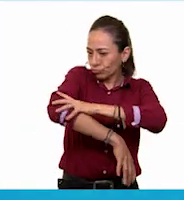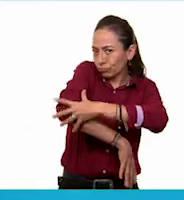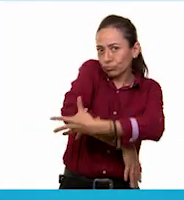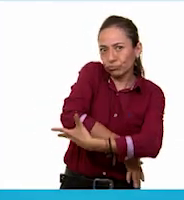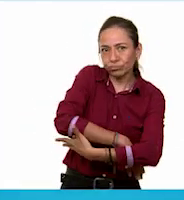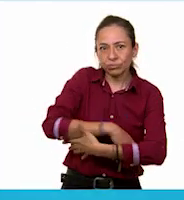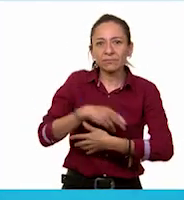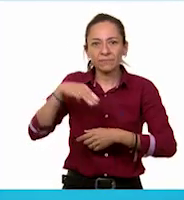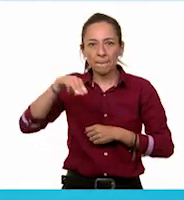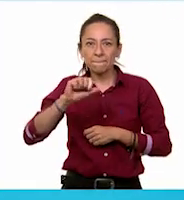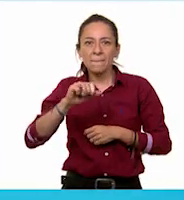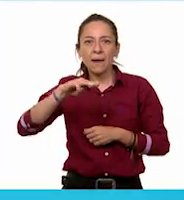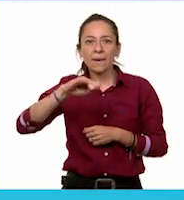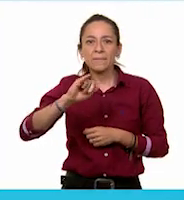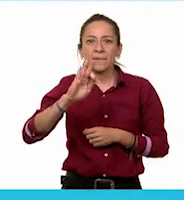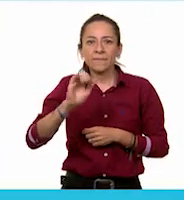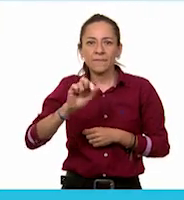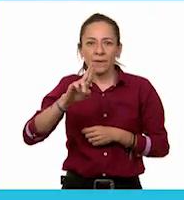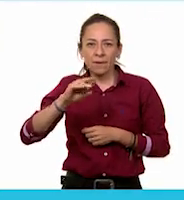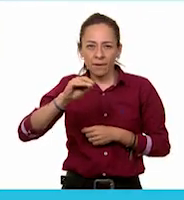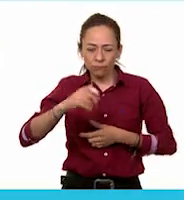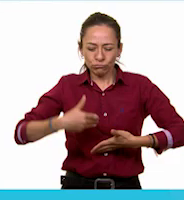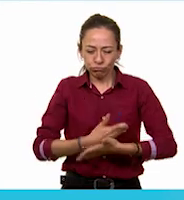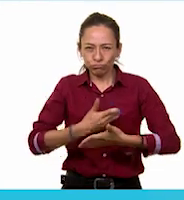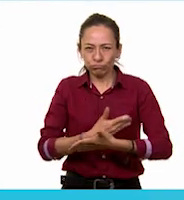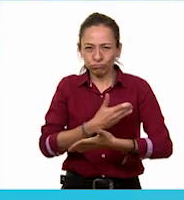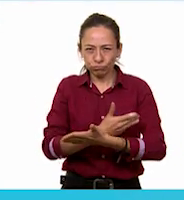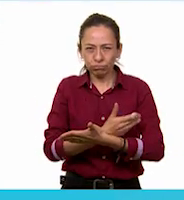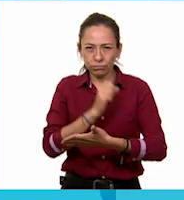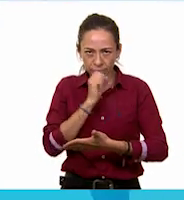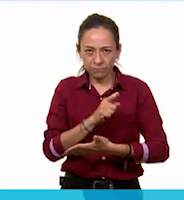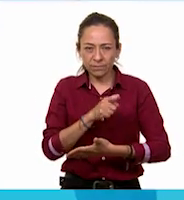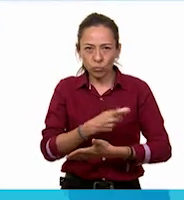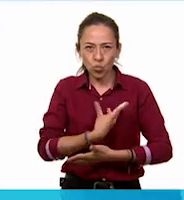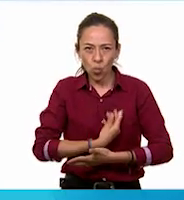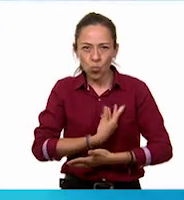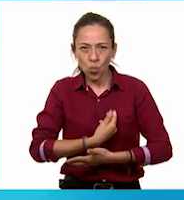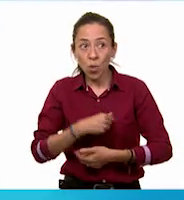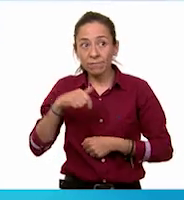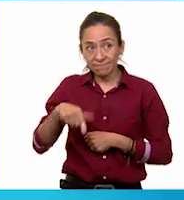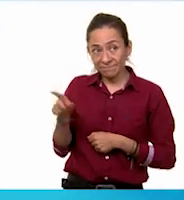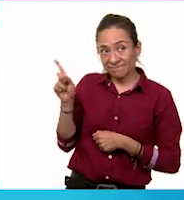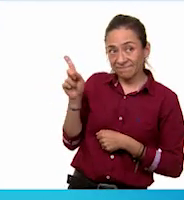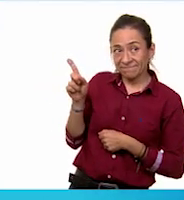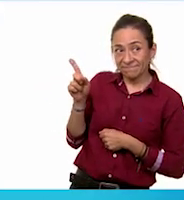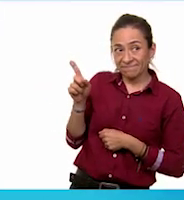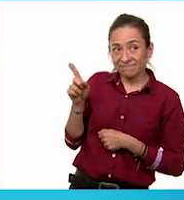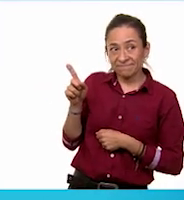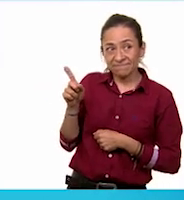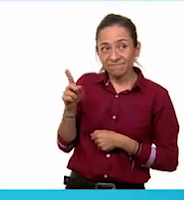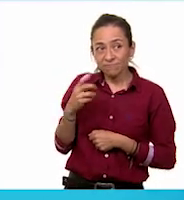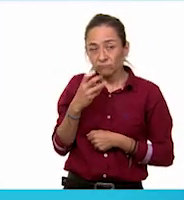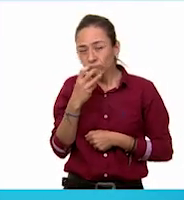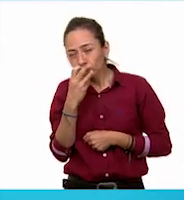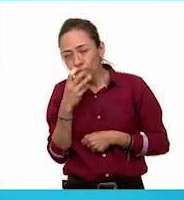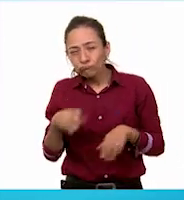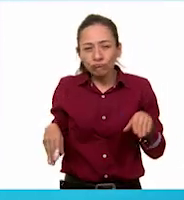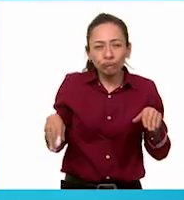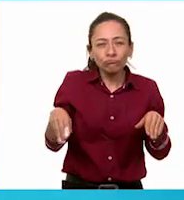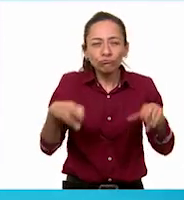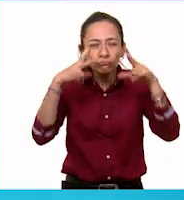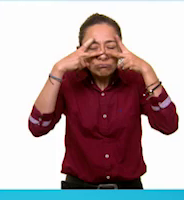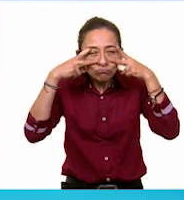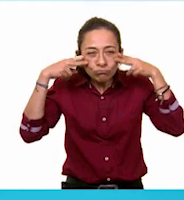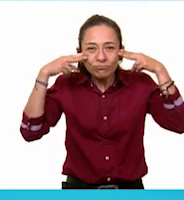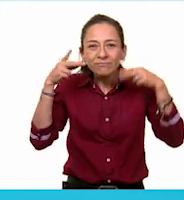grupo de los mamíferos como tal. Y aquí en México tuvimos bastantes, como te decimos, perezosos. La que está atrás de hecho es una perezosa, es una hembra